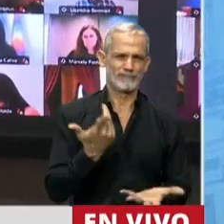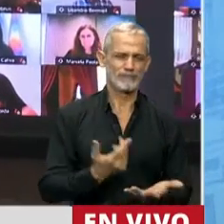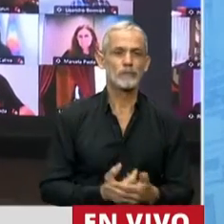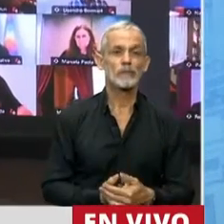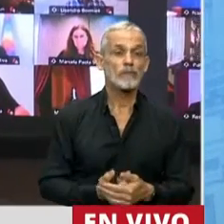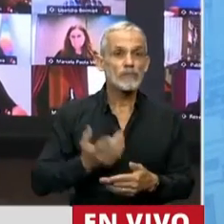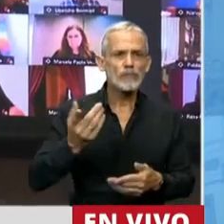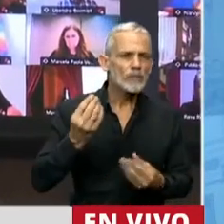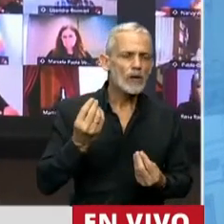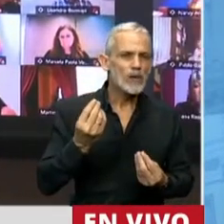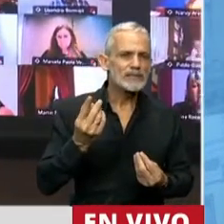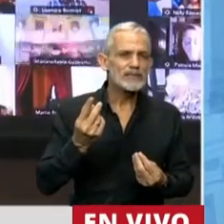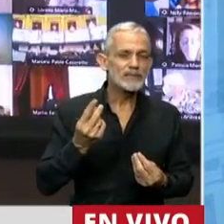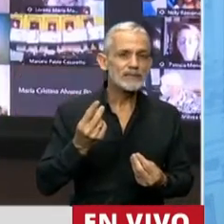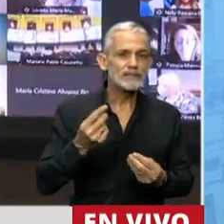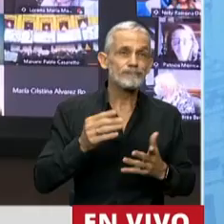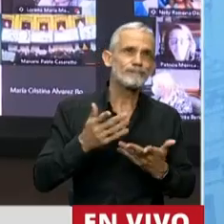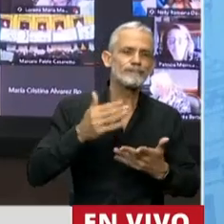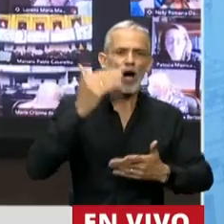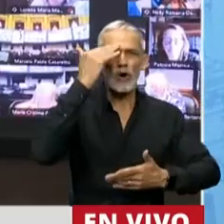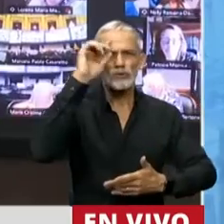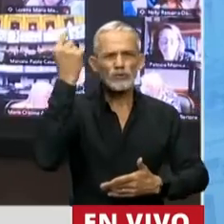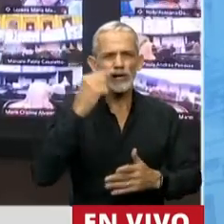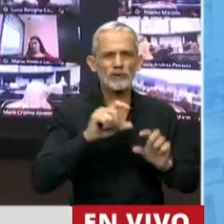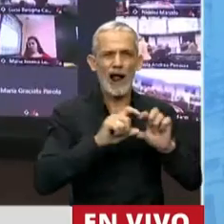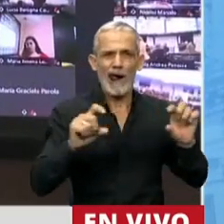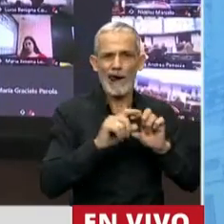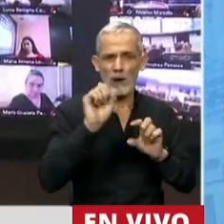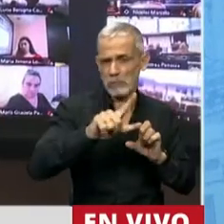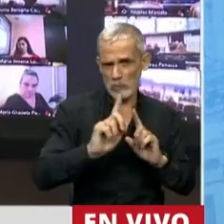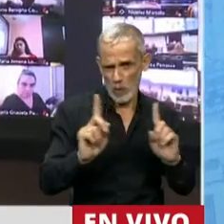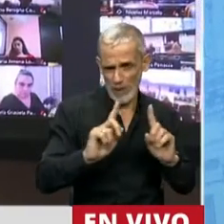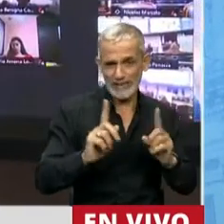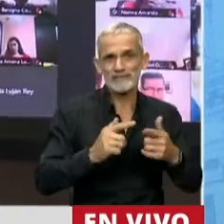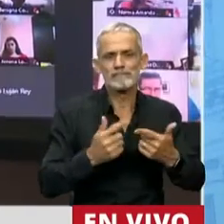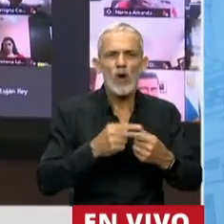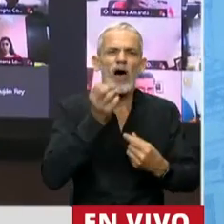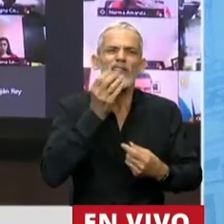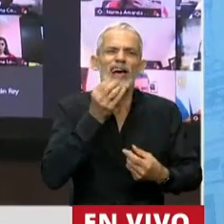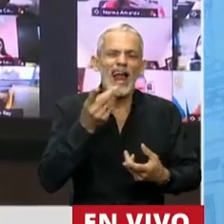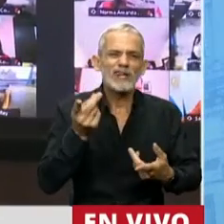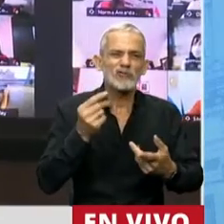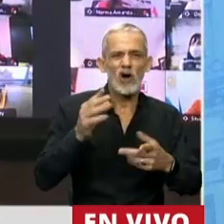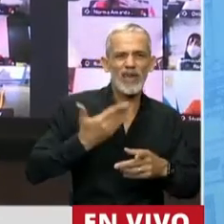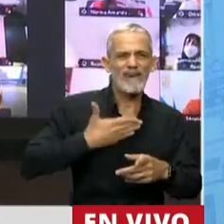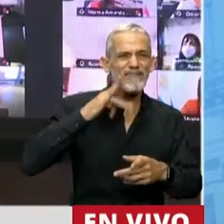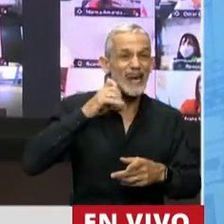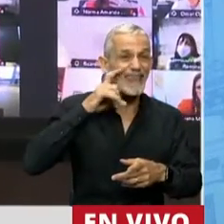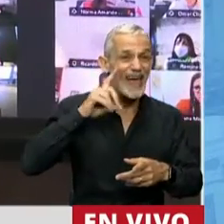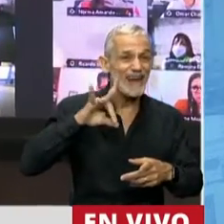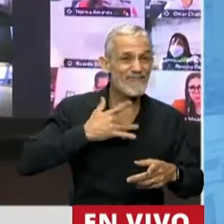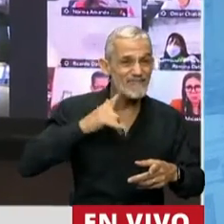ni el preámbulo de la Constitución de la OIT ni la Declaración de Filadelfia de